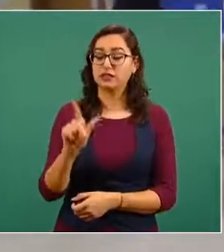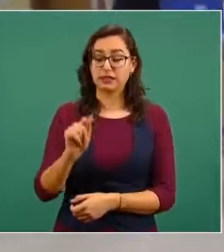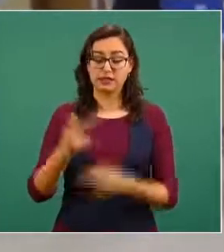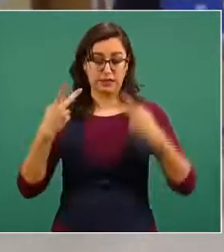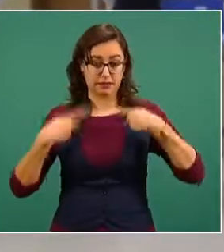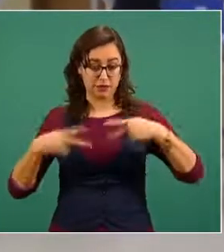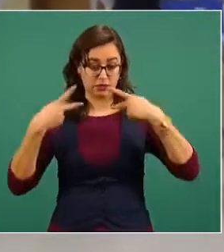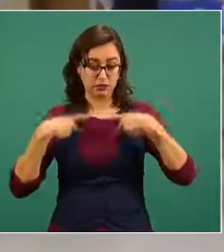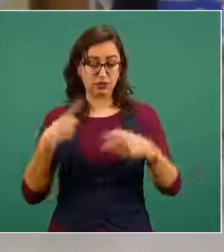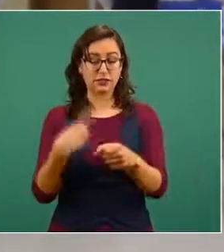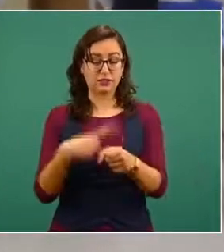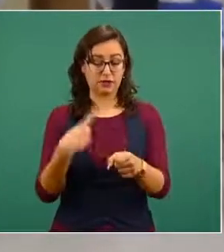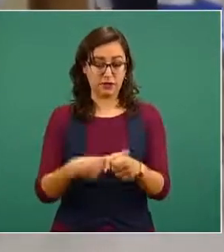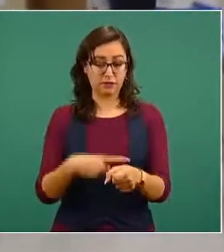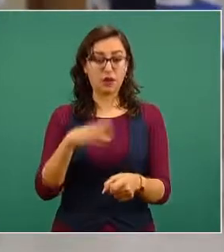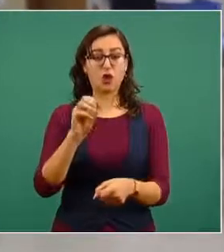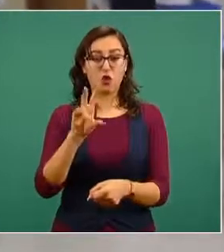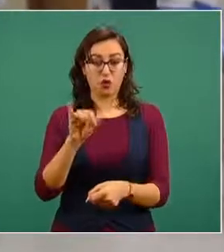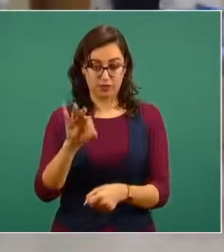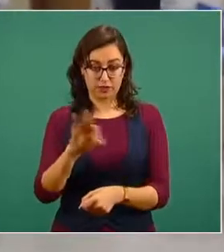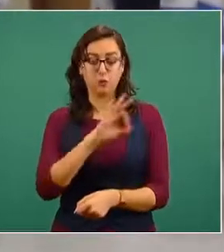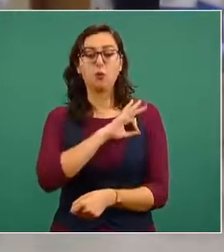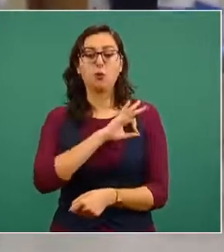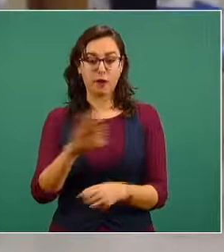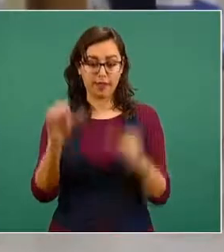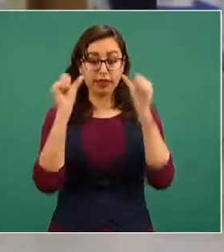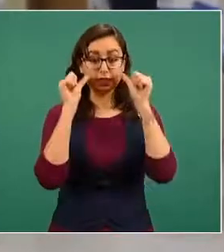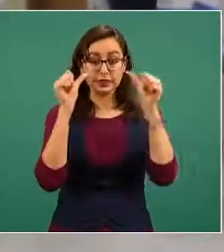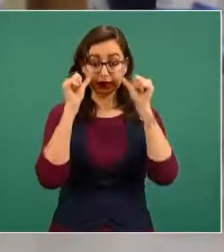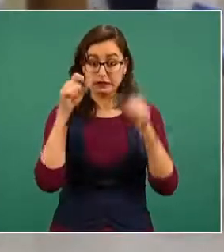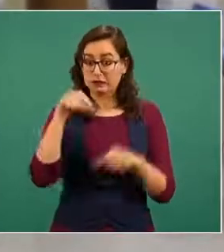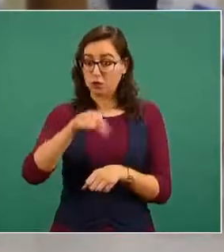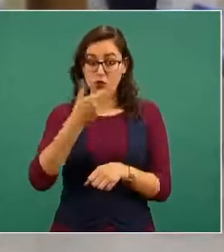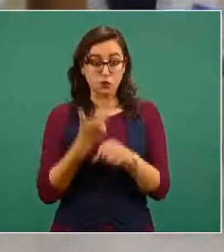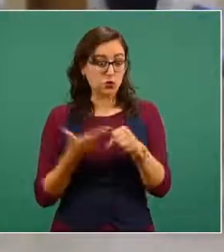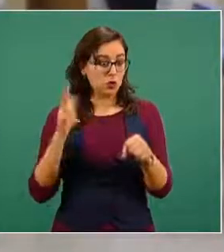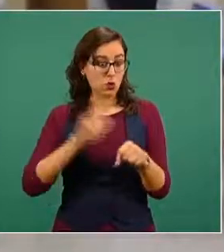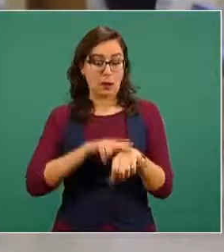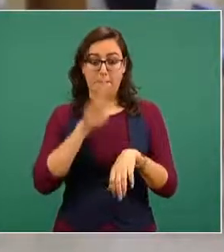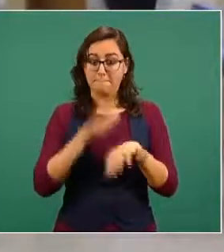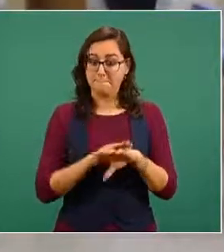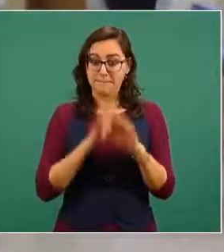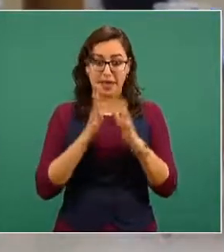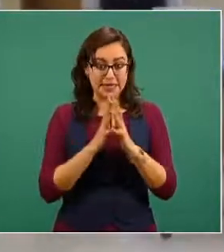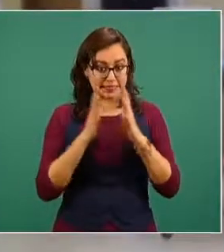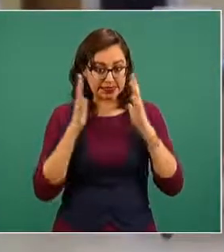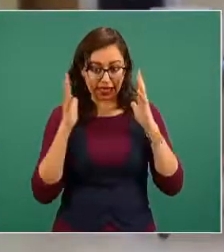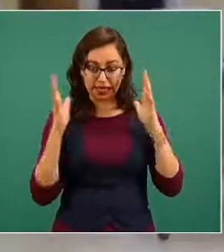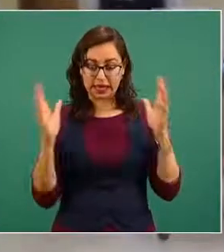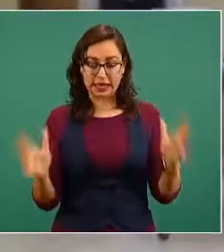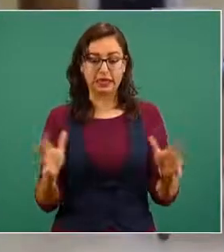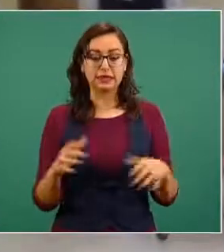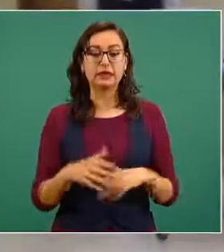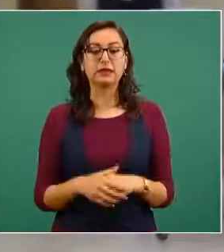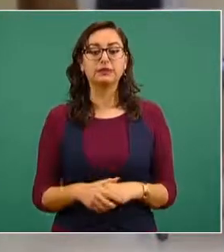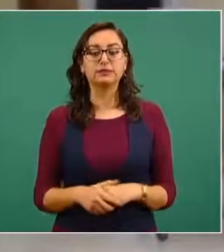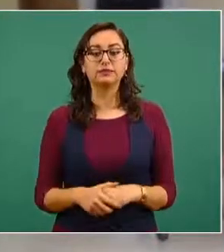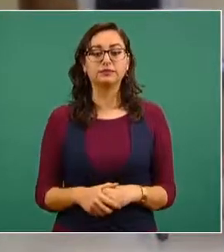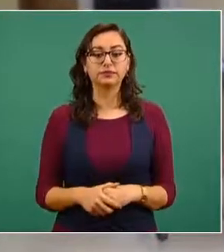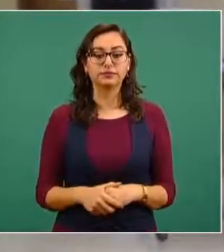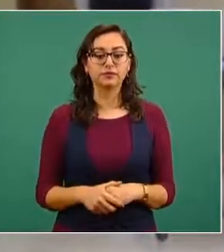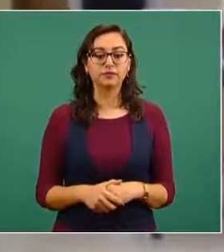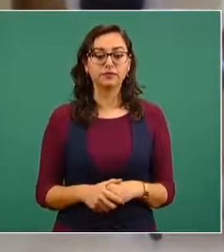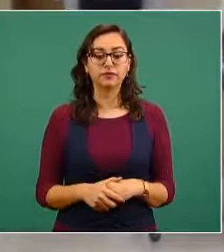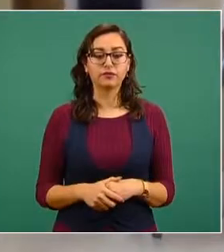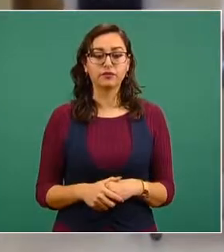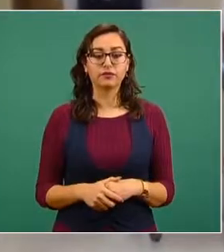pacientes con COVID es sin duda uno de los hospitales más grandes del país para atender a estos pacientes hoy